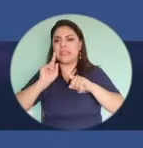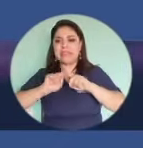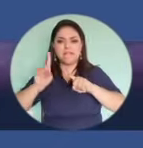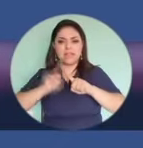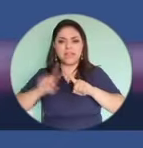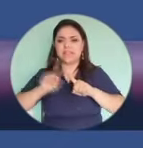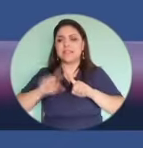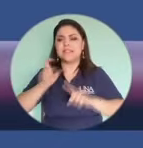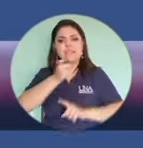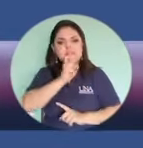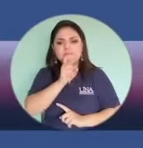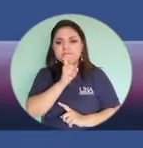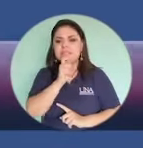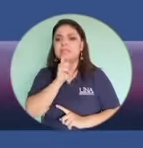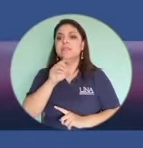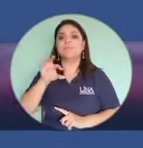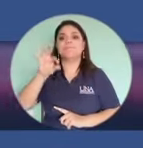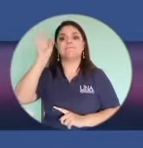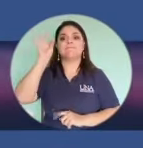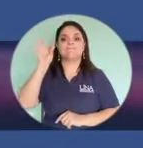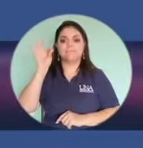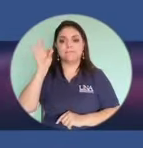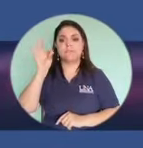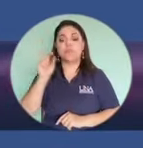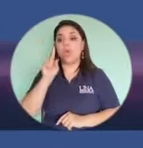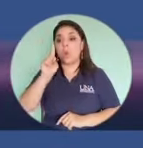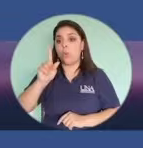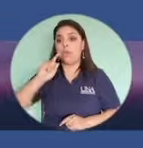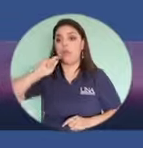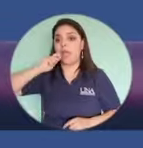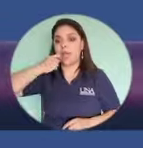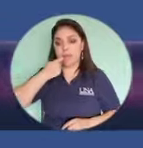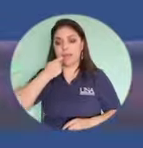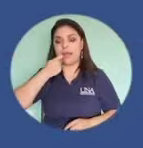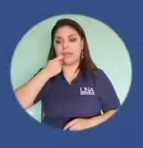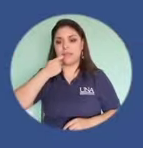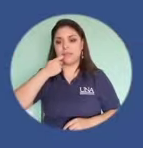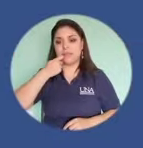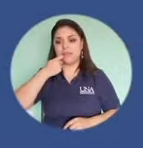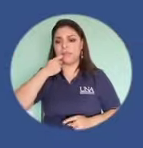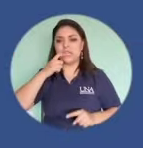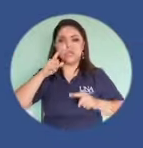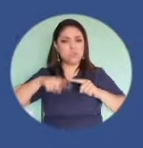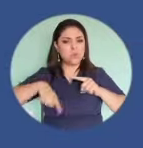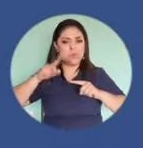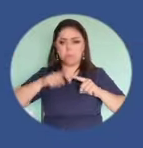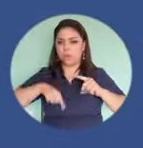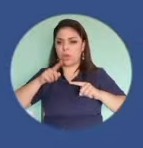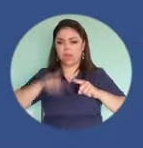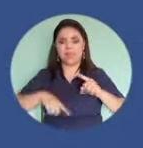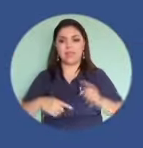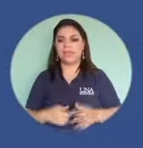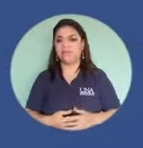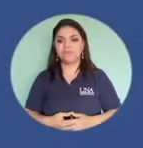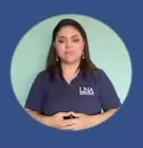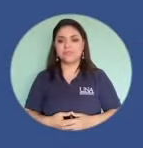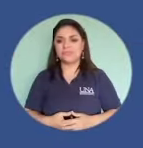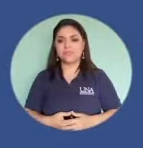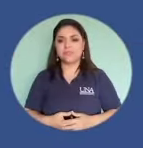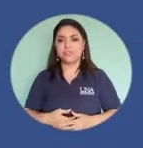tengan letras que sea difícil porque una clave no puede no pueden